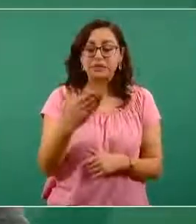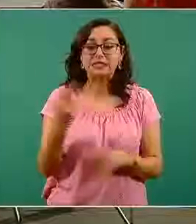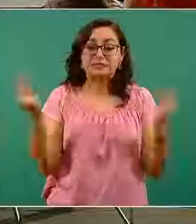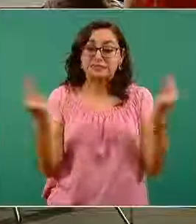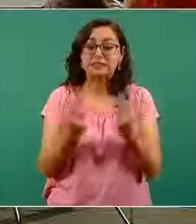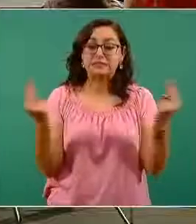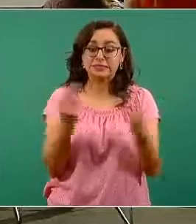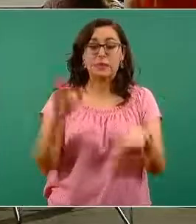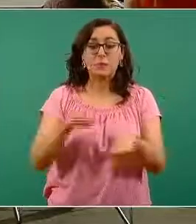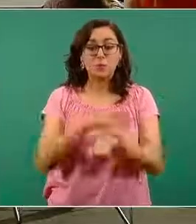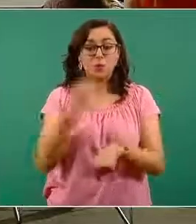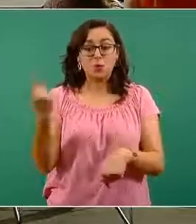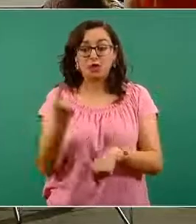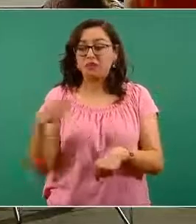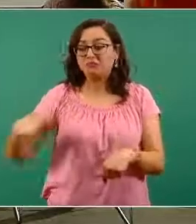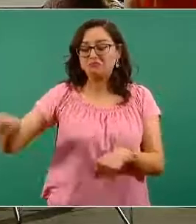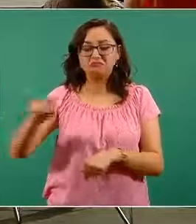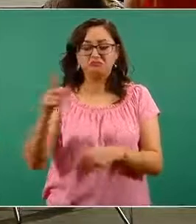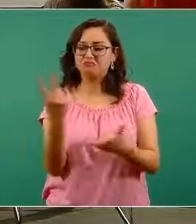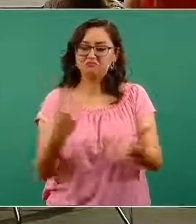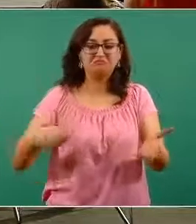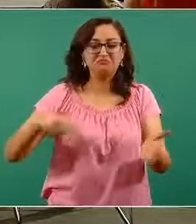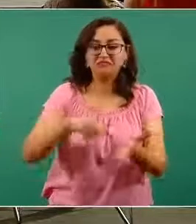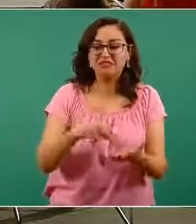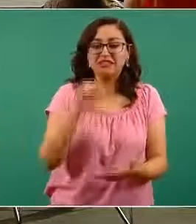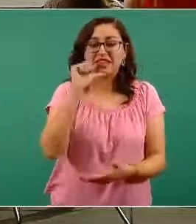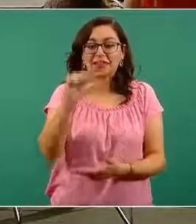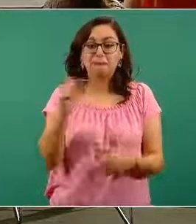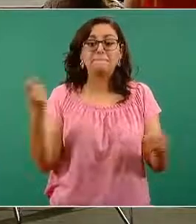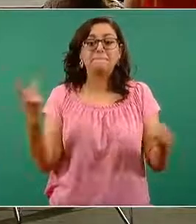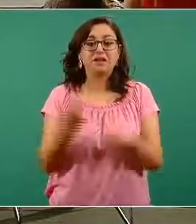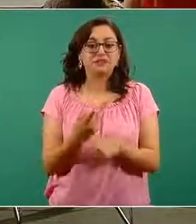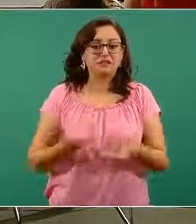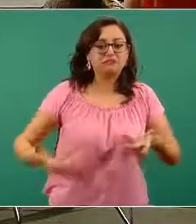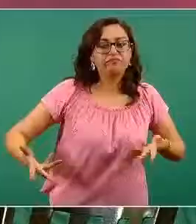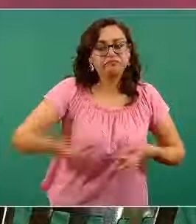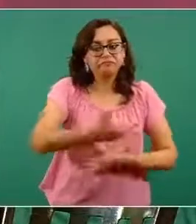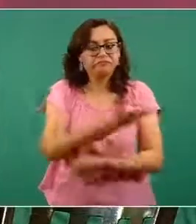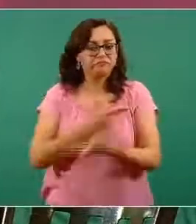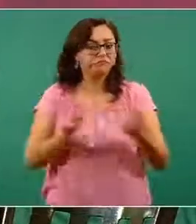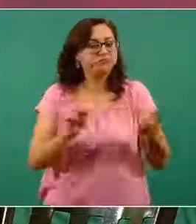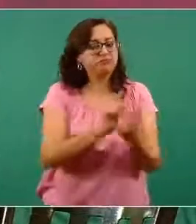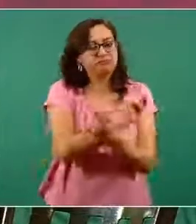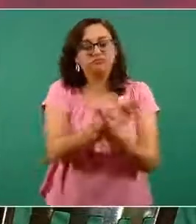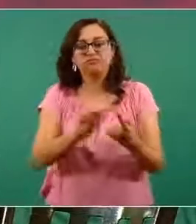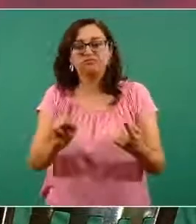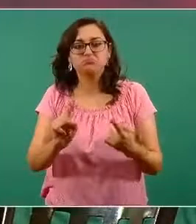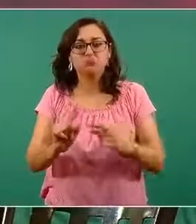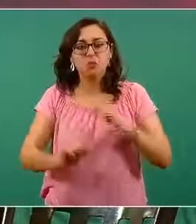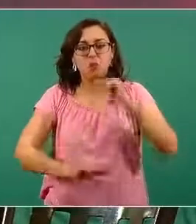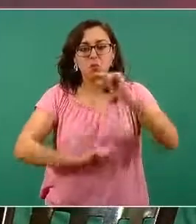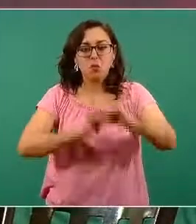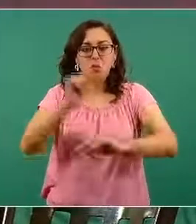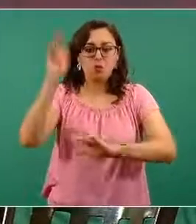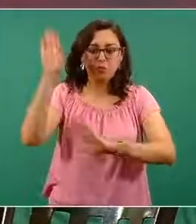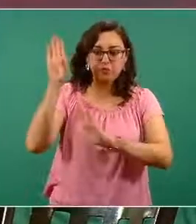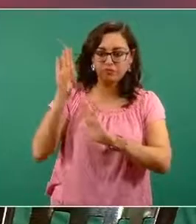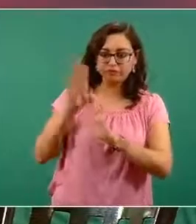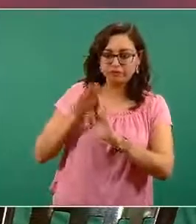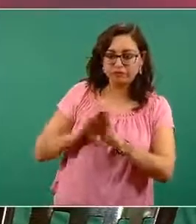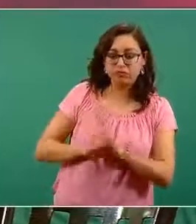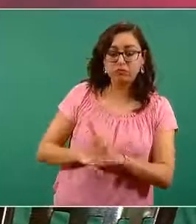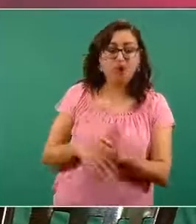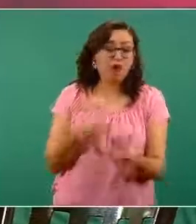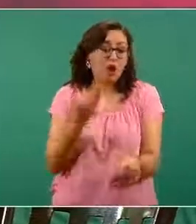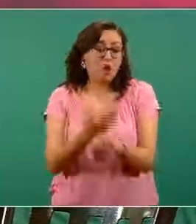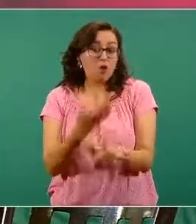su capacidad de interacción social, que es importantísima. Para mi pequeño de